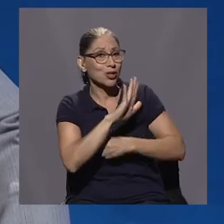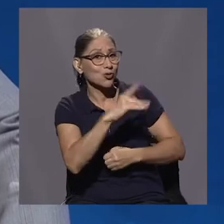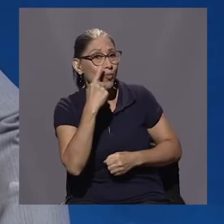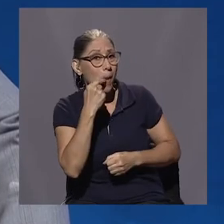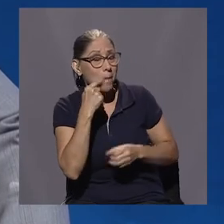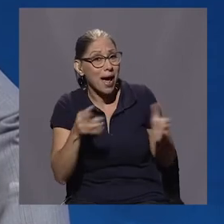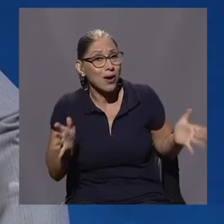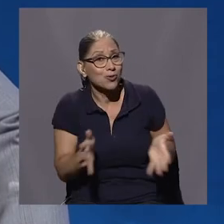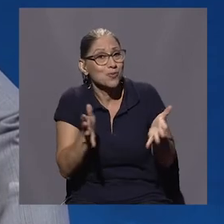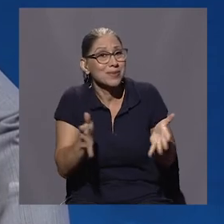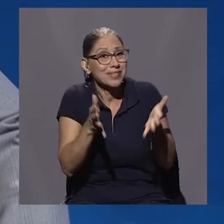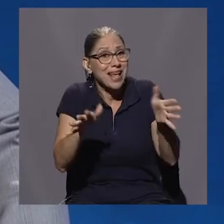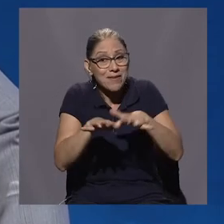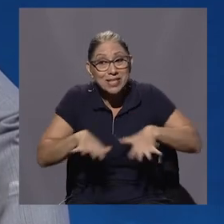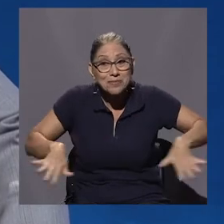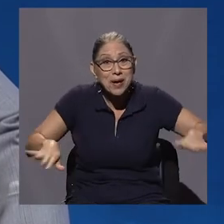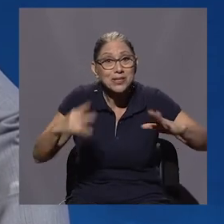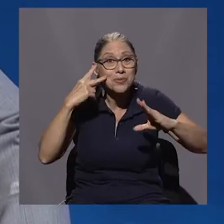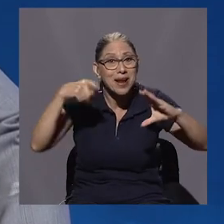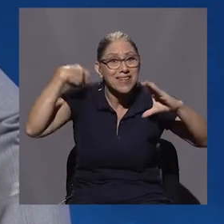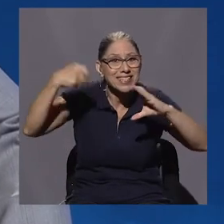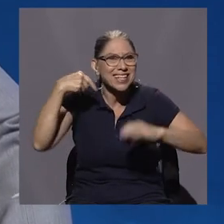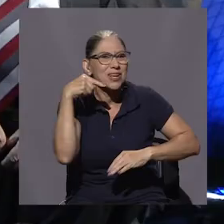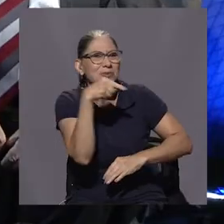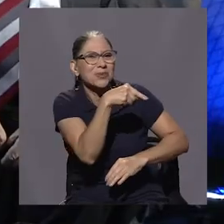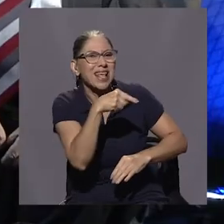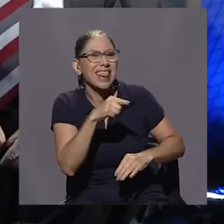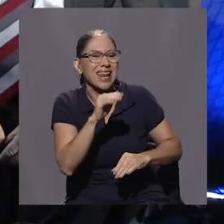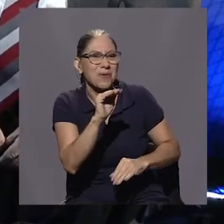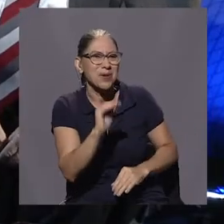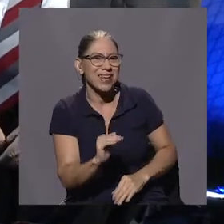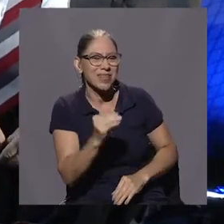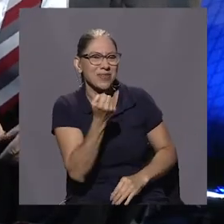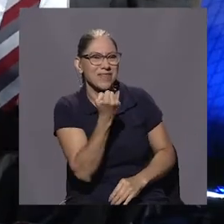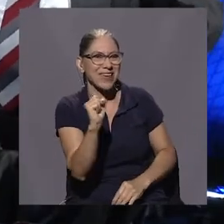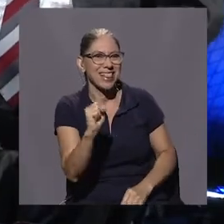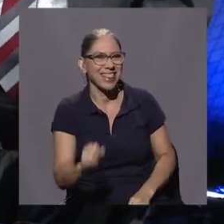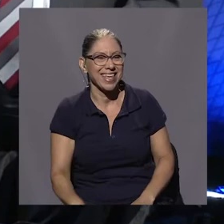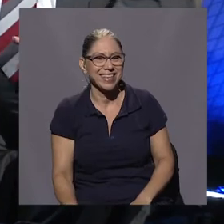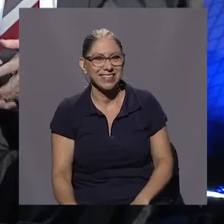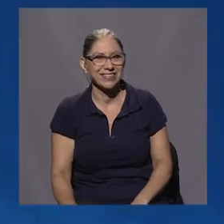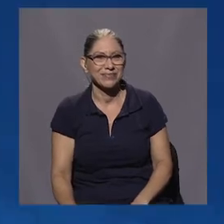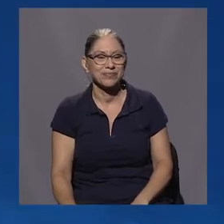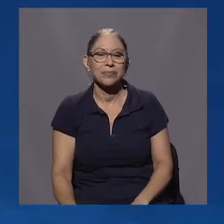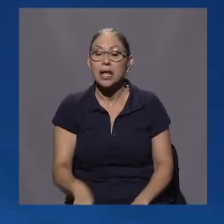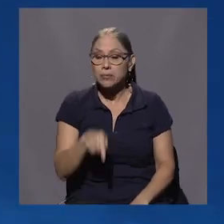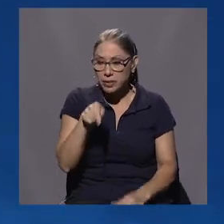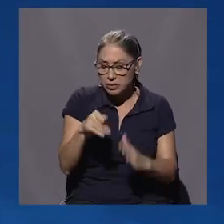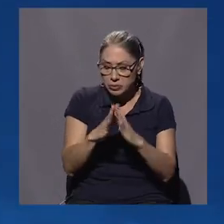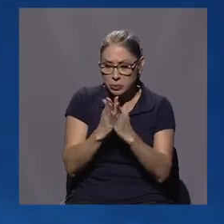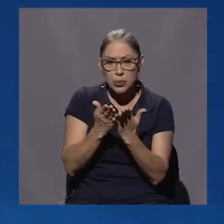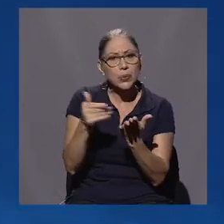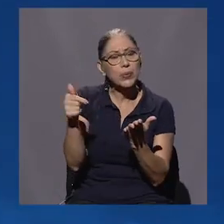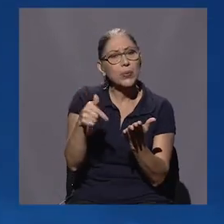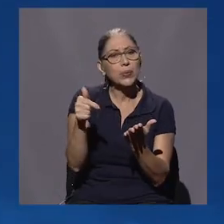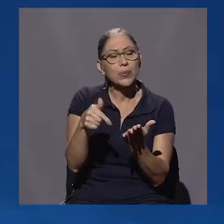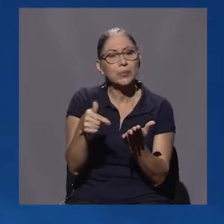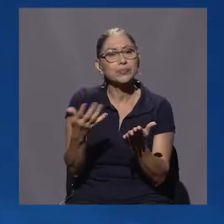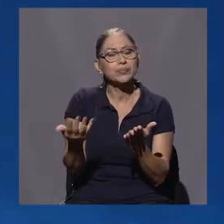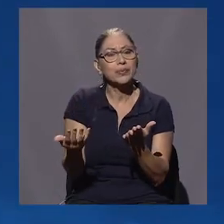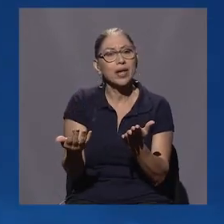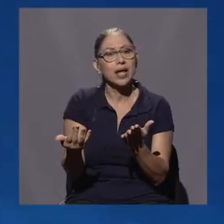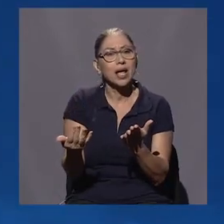espacios para ver el cine, ya usted era un niño rebelde. Don Oscar, una obra como esta y es